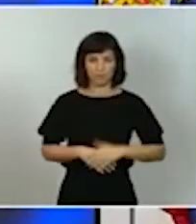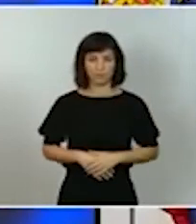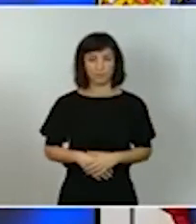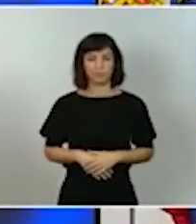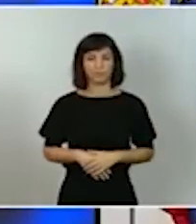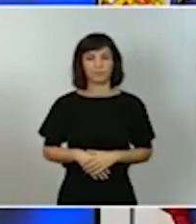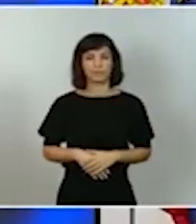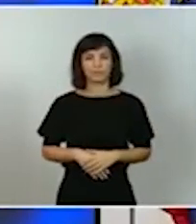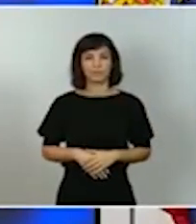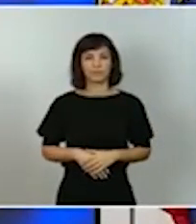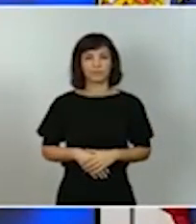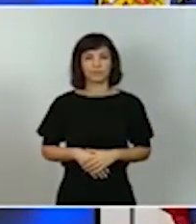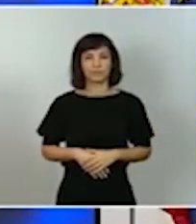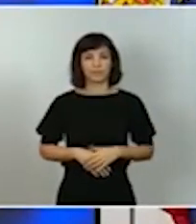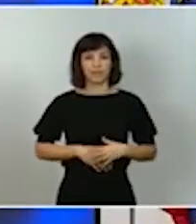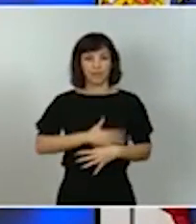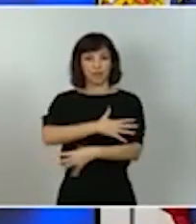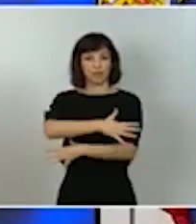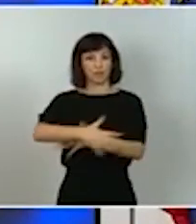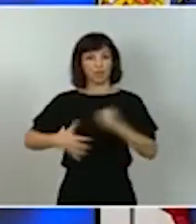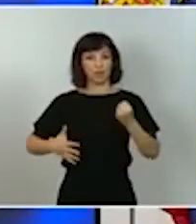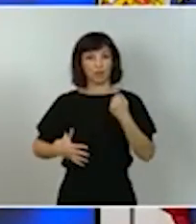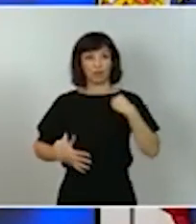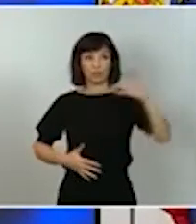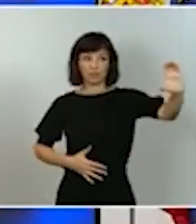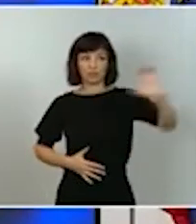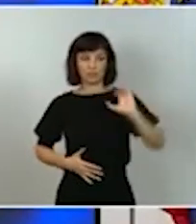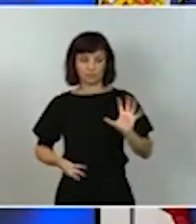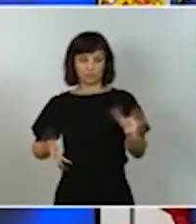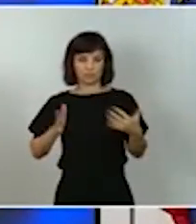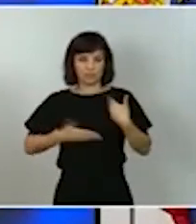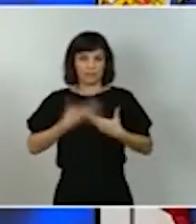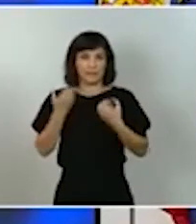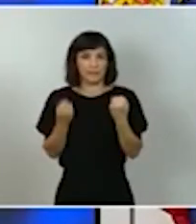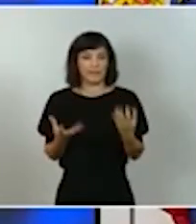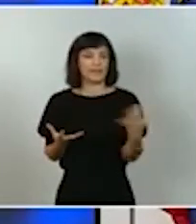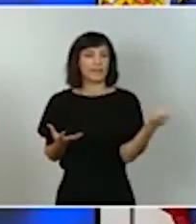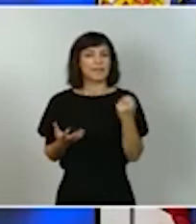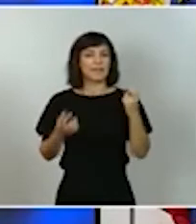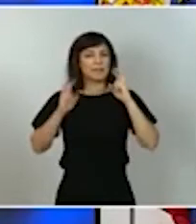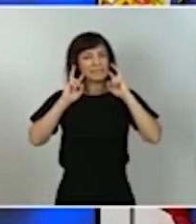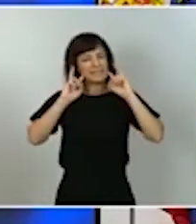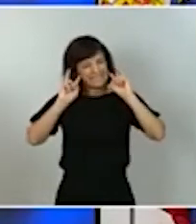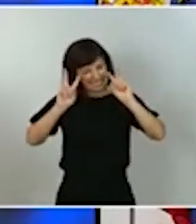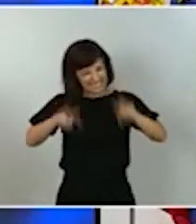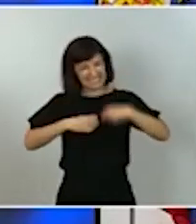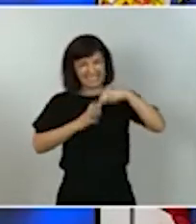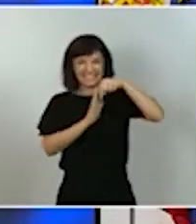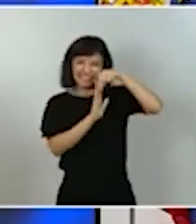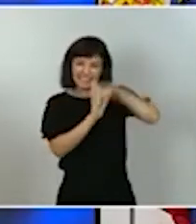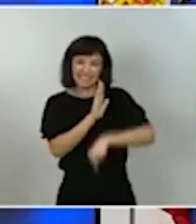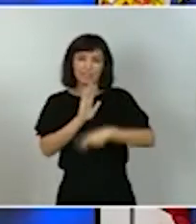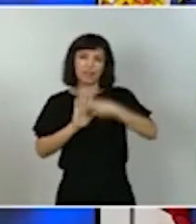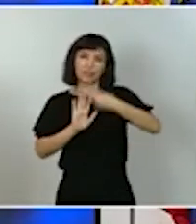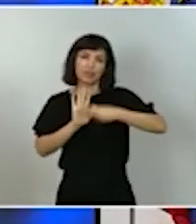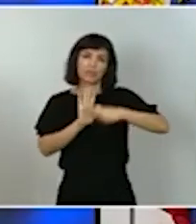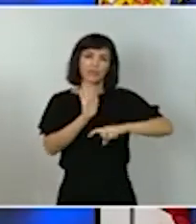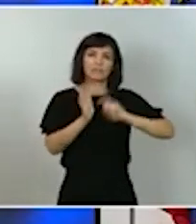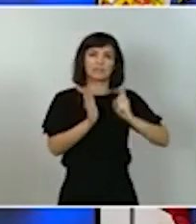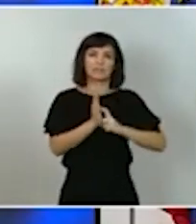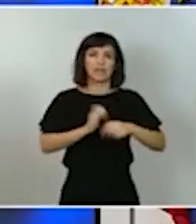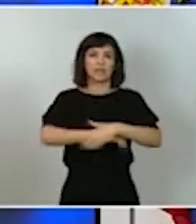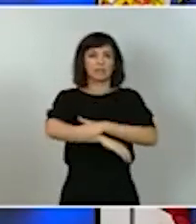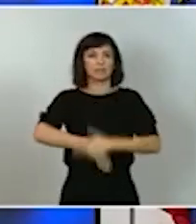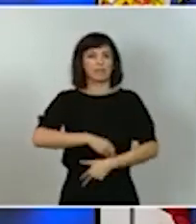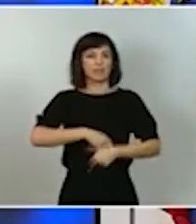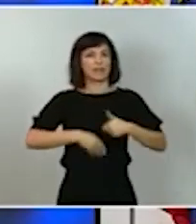en la absorción de los fondos debemos también poner en marcha una reforma profunda de las normas y leyes de la Administración General del Estado en tres vertientes